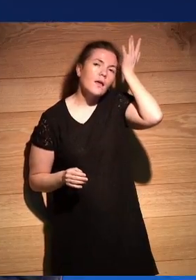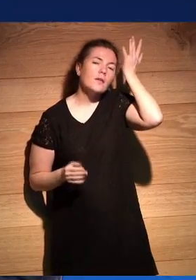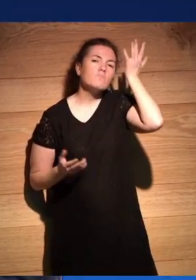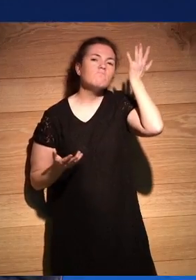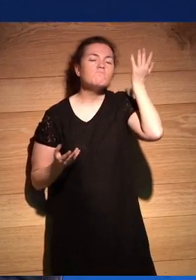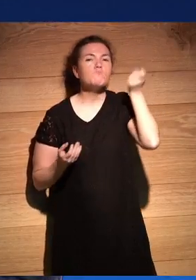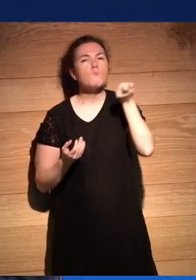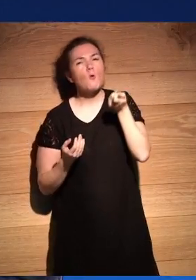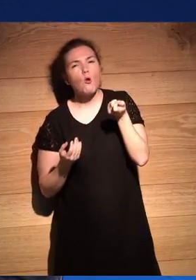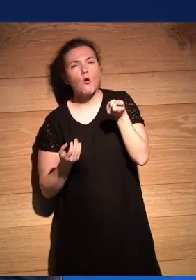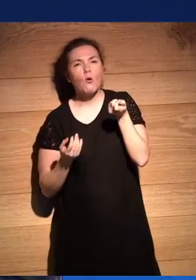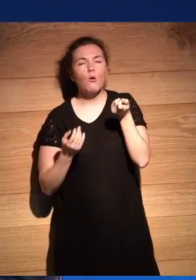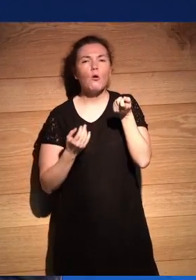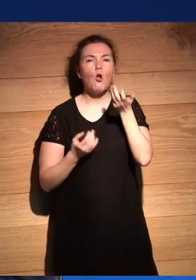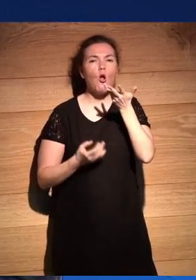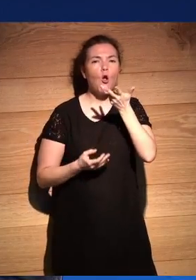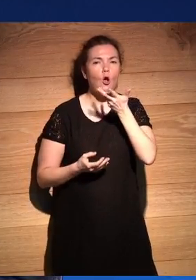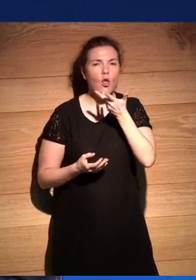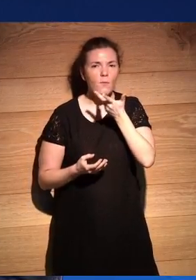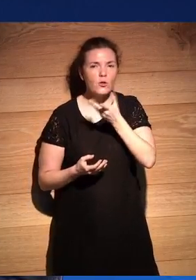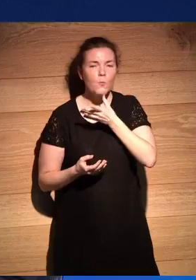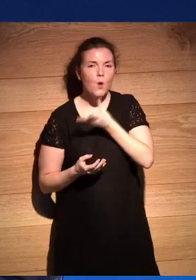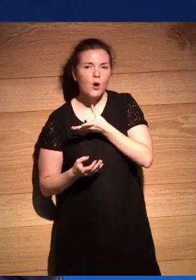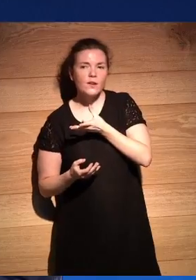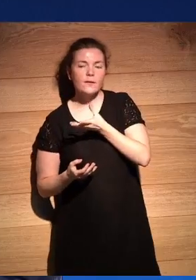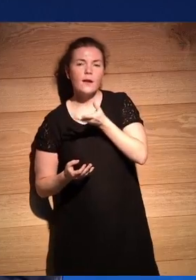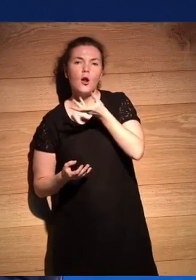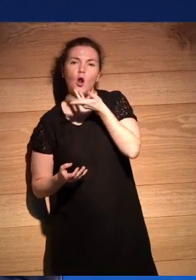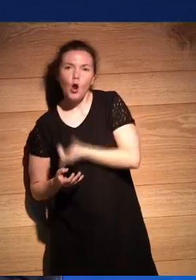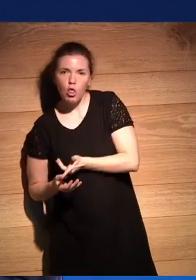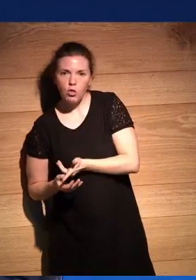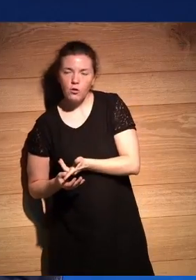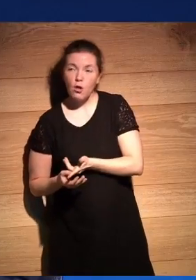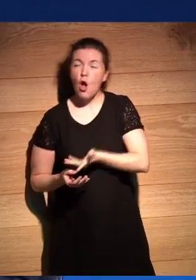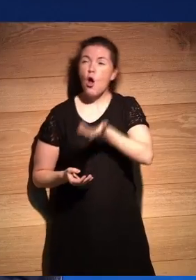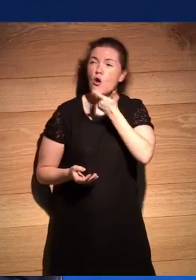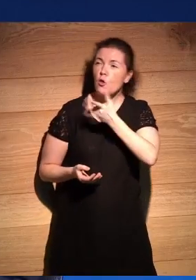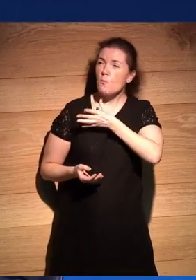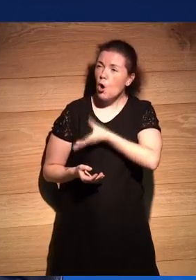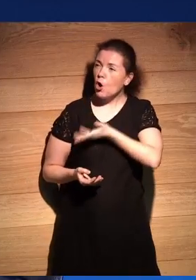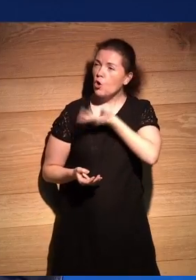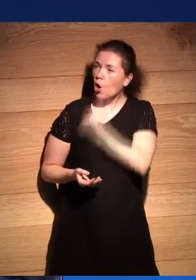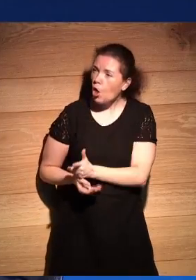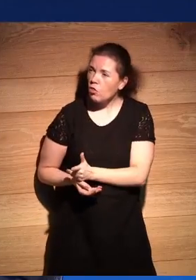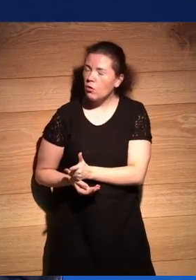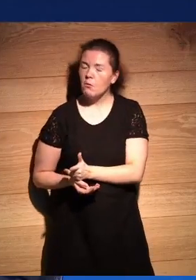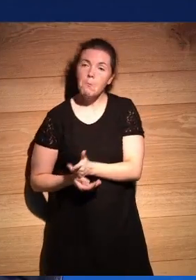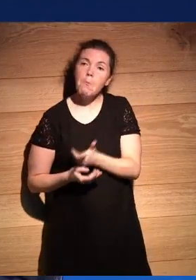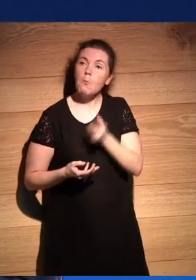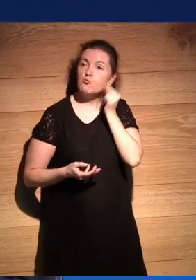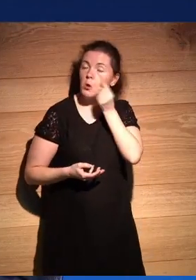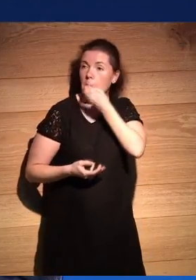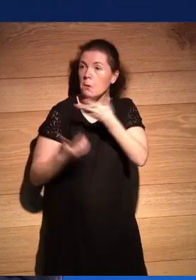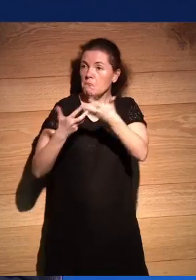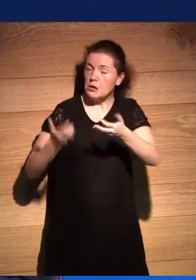un poco del conocimiento por desconocimiento ¿no? ¿conocimiento por desconocimiento? sí me parece que es más interesante suena bien eso ¿no?